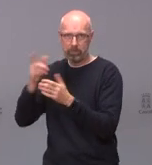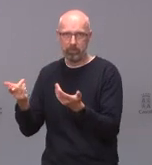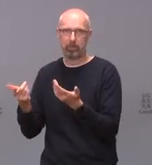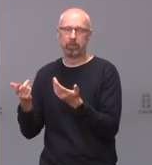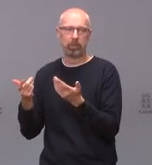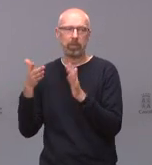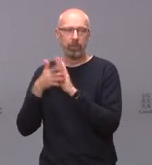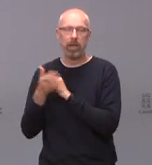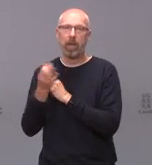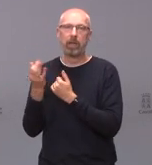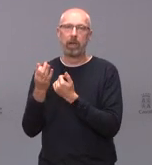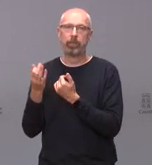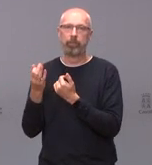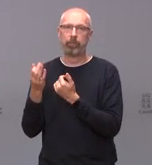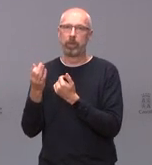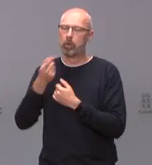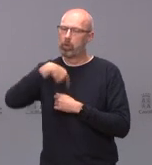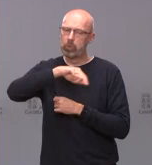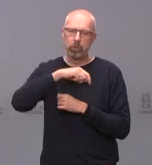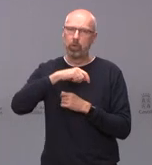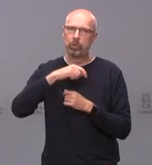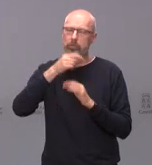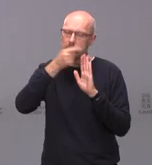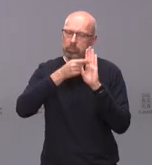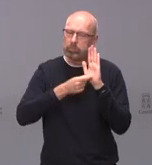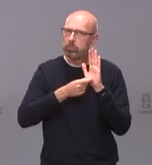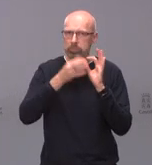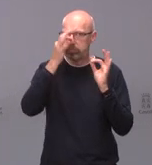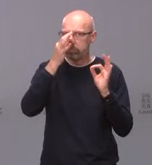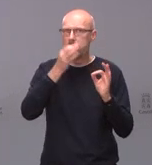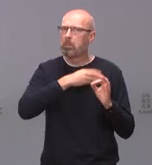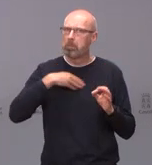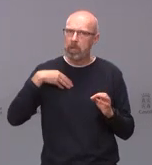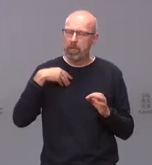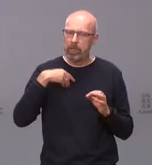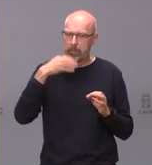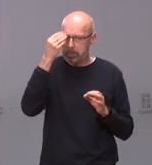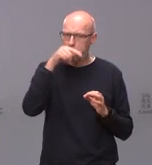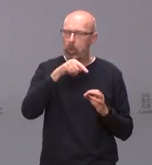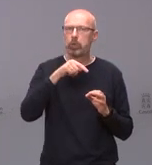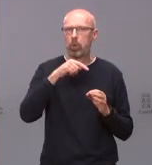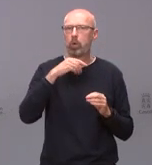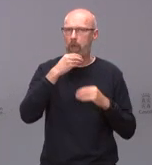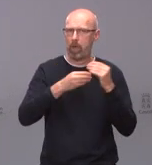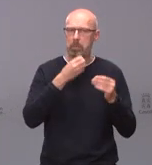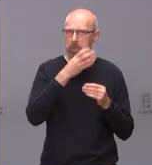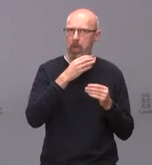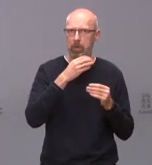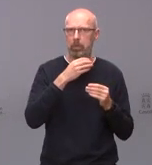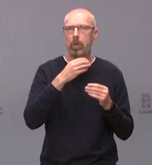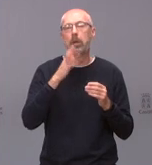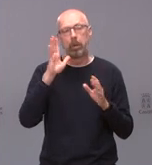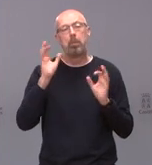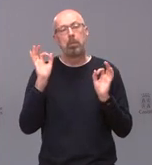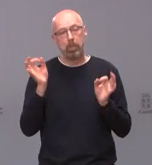nuestro régimen sancionador y nuestras restricciones yo creo que están surtiendo un efecto pero también es verdad que mucha gente que está